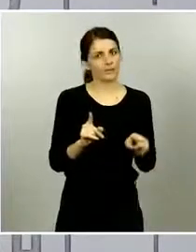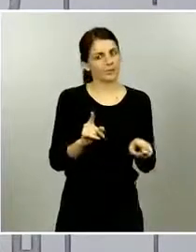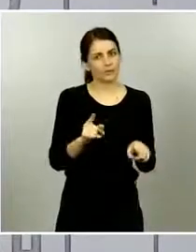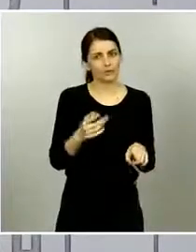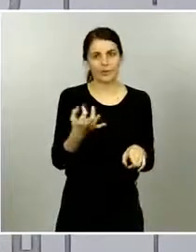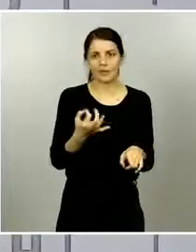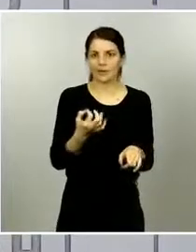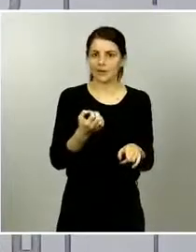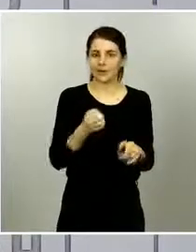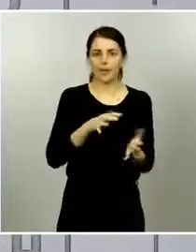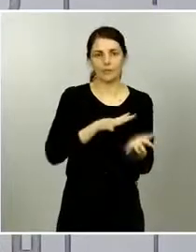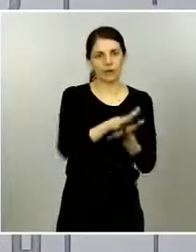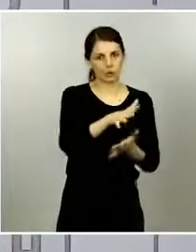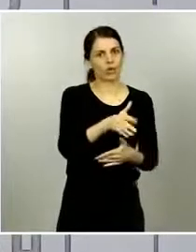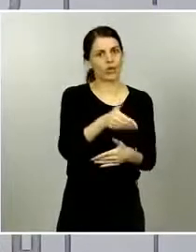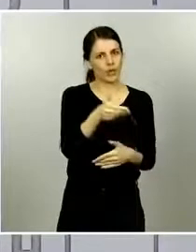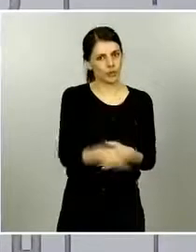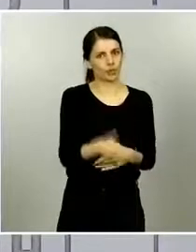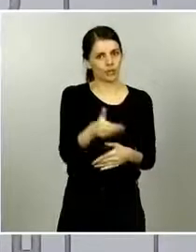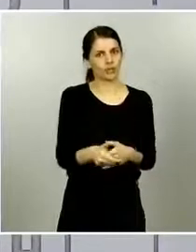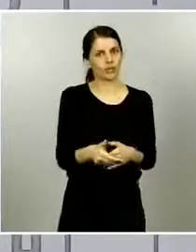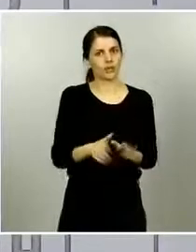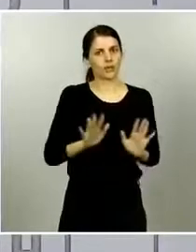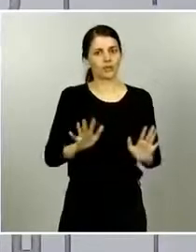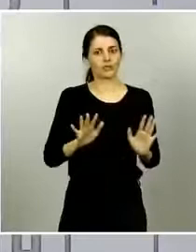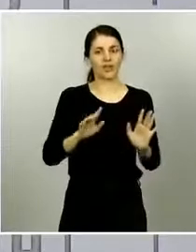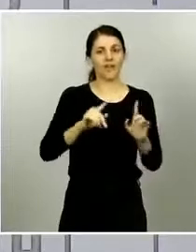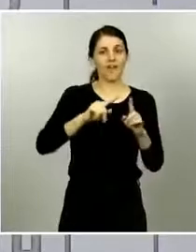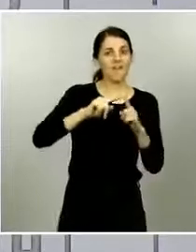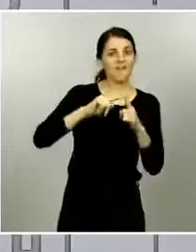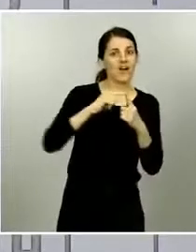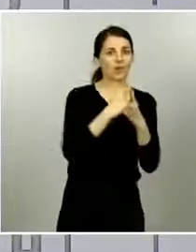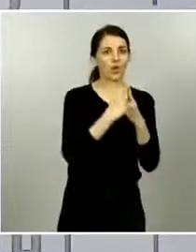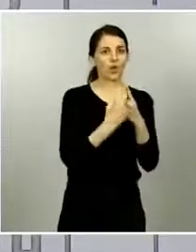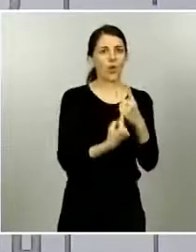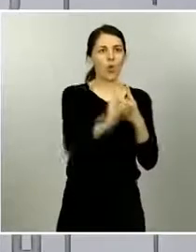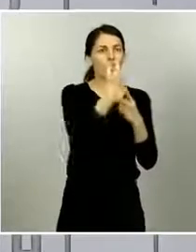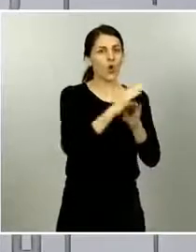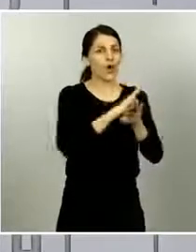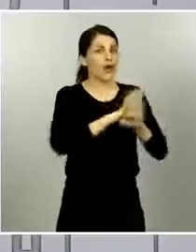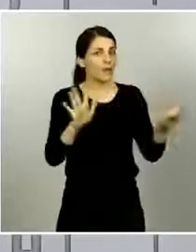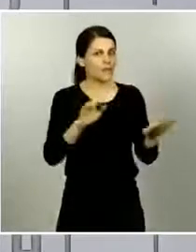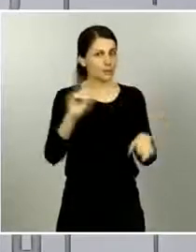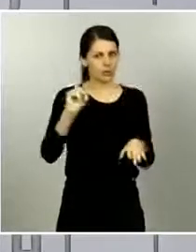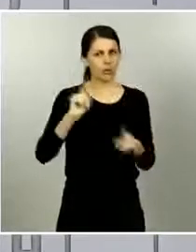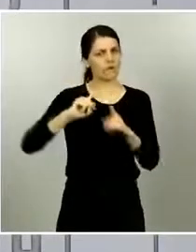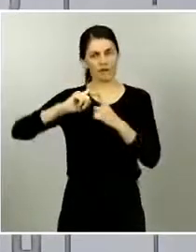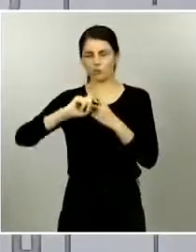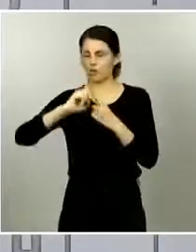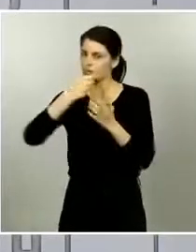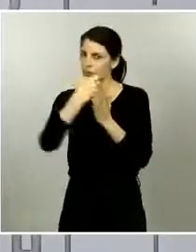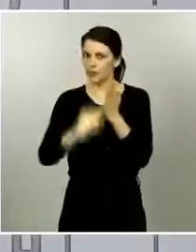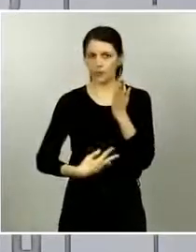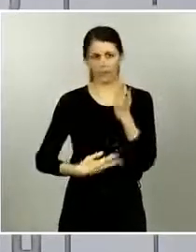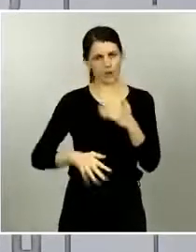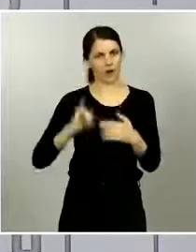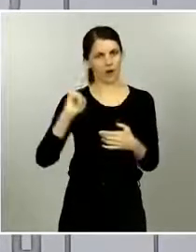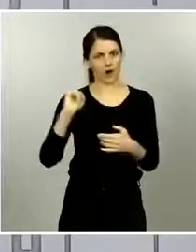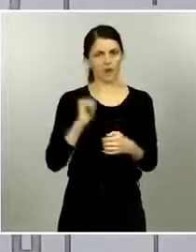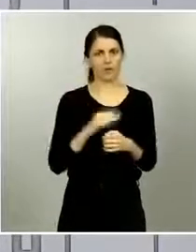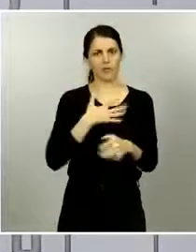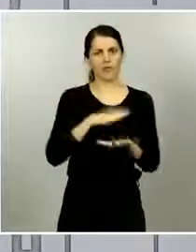considerar que no es uno sino el mayor factor a considerar